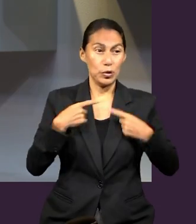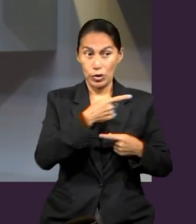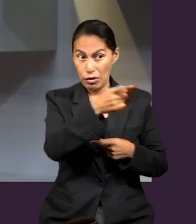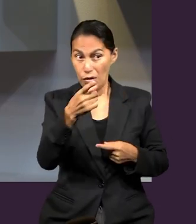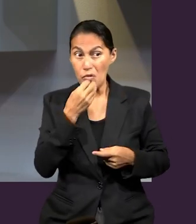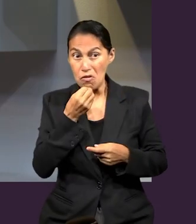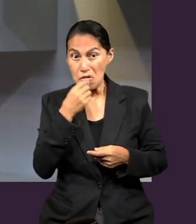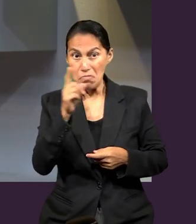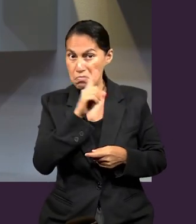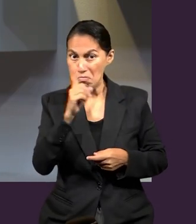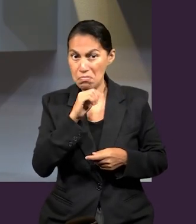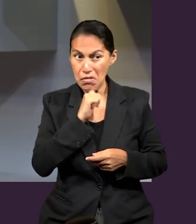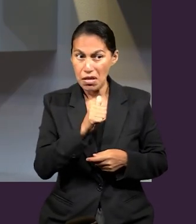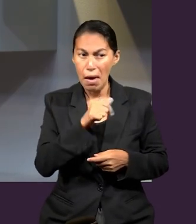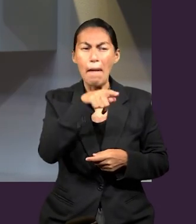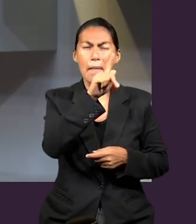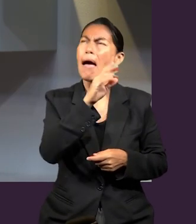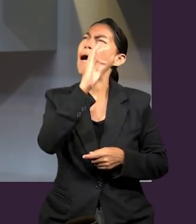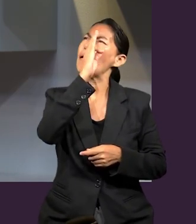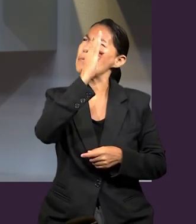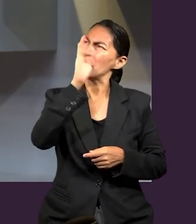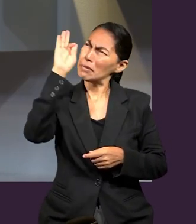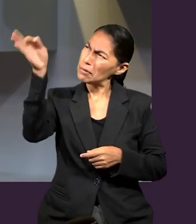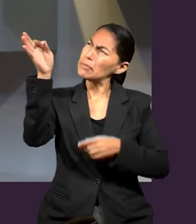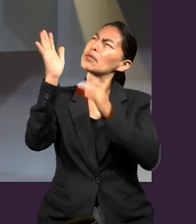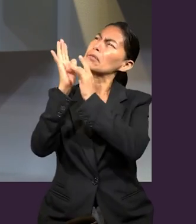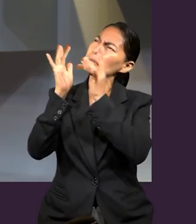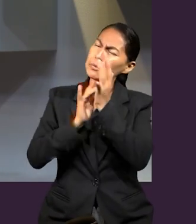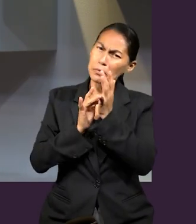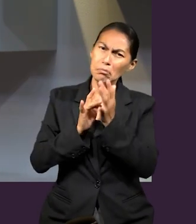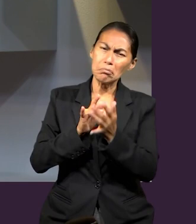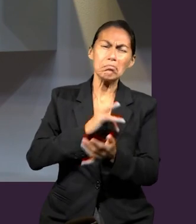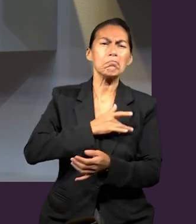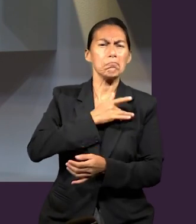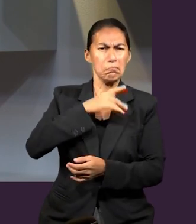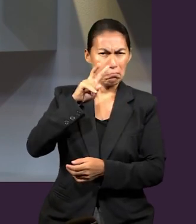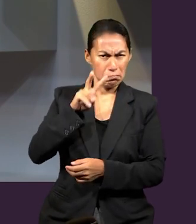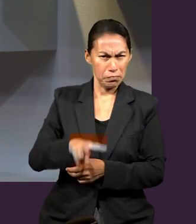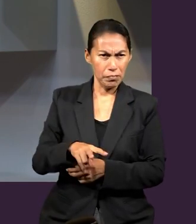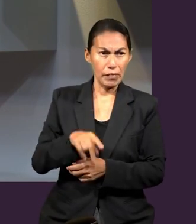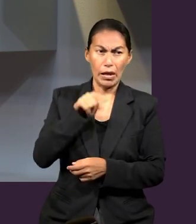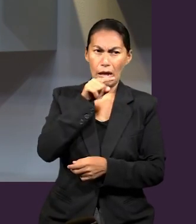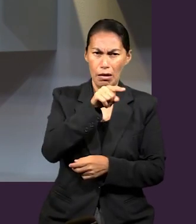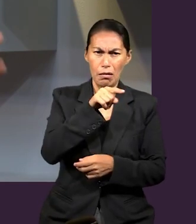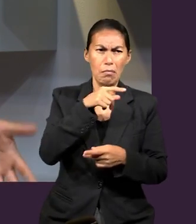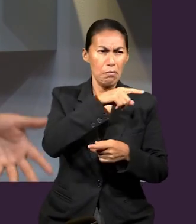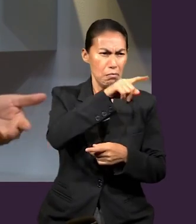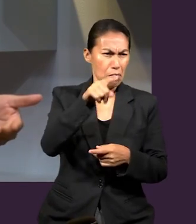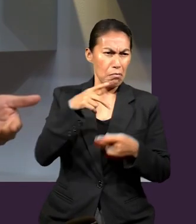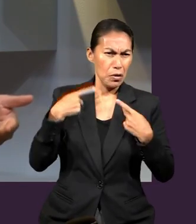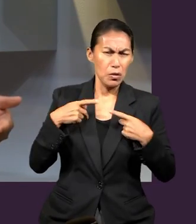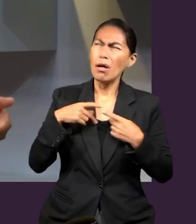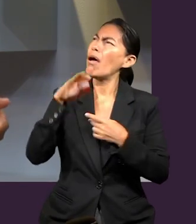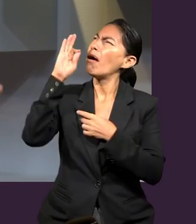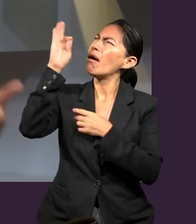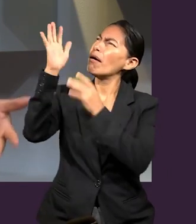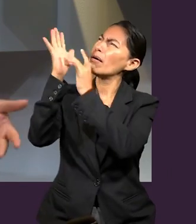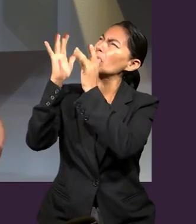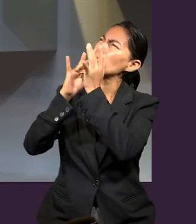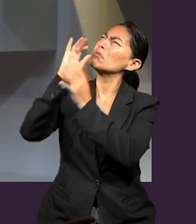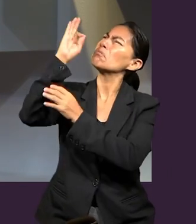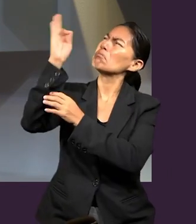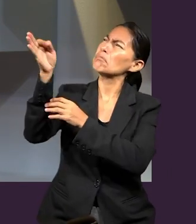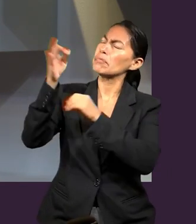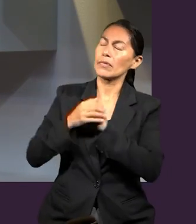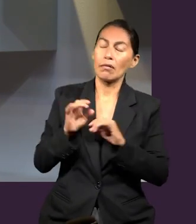Jesús en sus vidas y lo hacen con mucho fervor, lo hacen con mucha sinceridad. Ellos son recién conversos que deciden darle